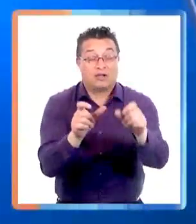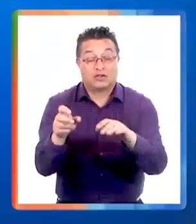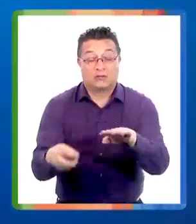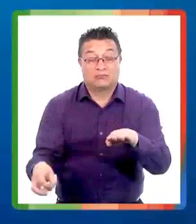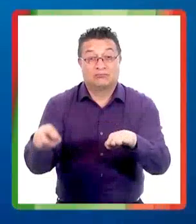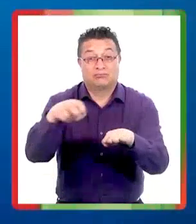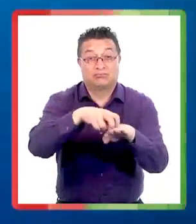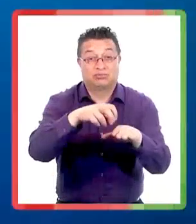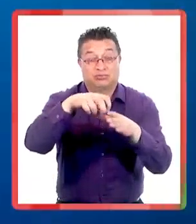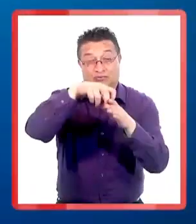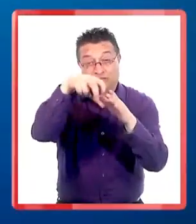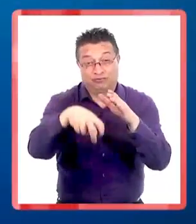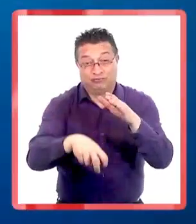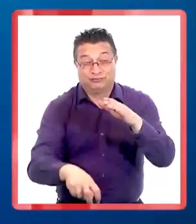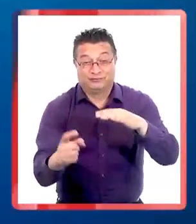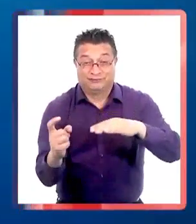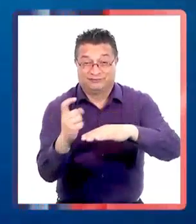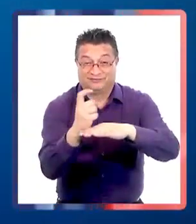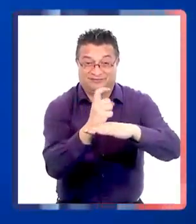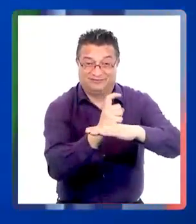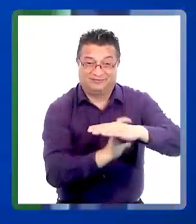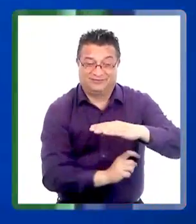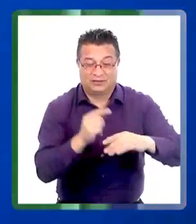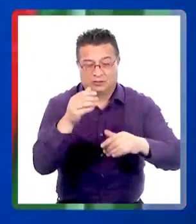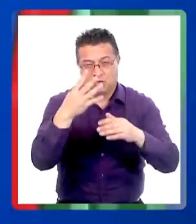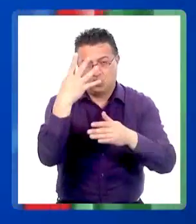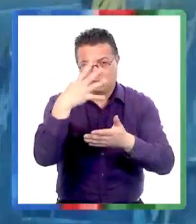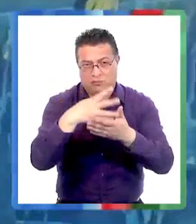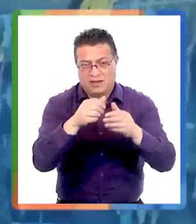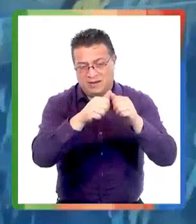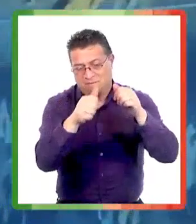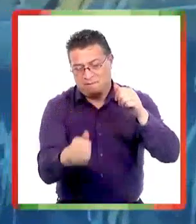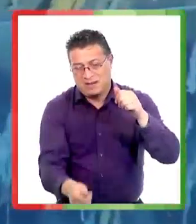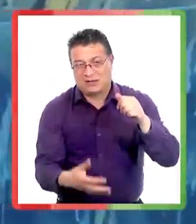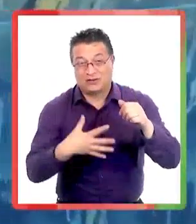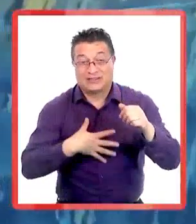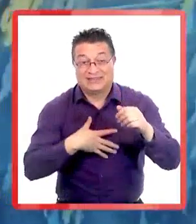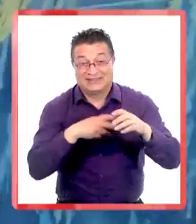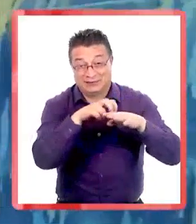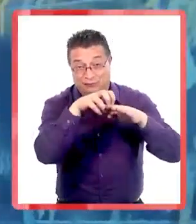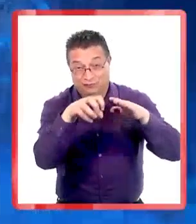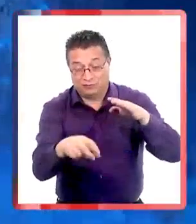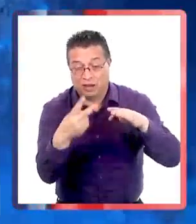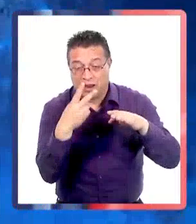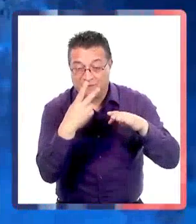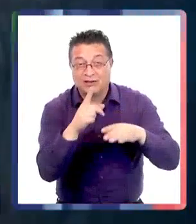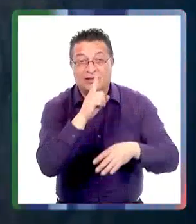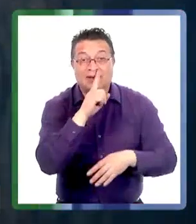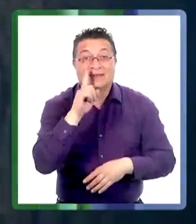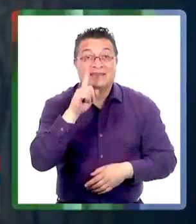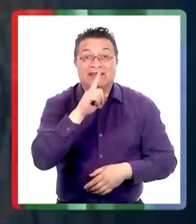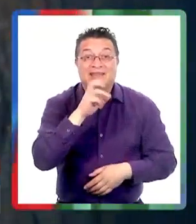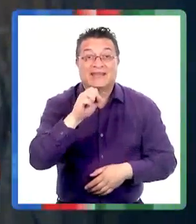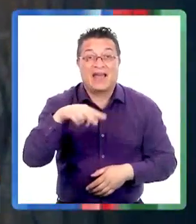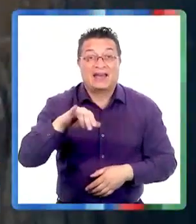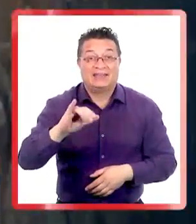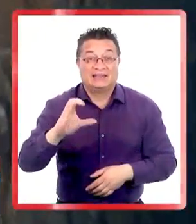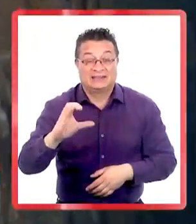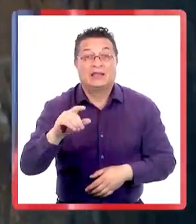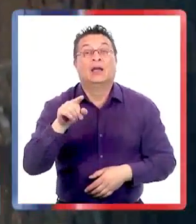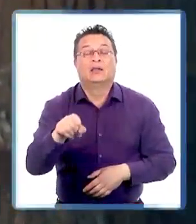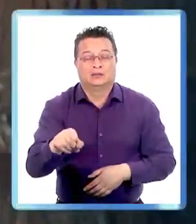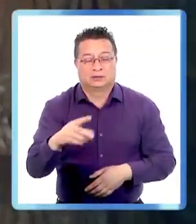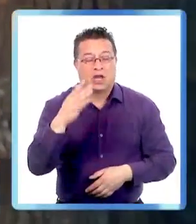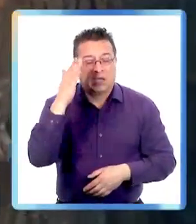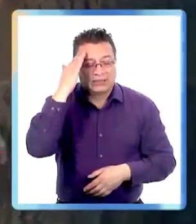Las cinco personas que iban a bordo del sumergible Titán y planeaban llegar a casi 4.000 metros de profundidad para ver el